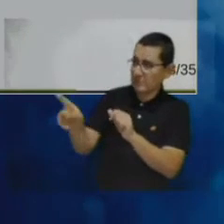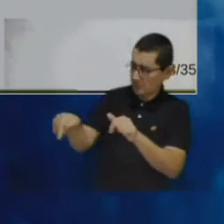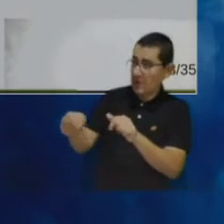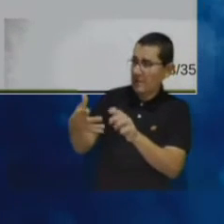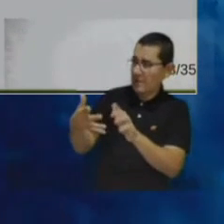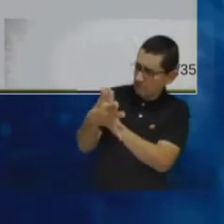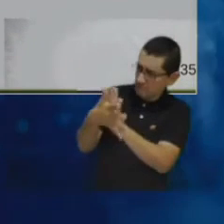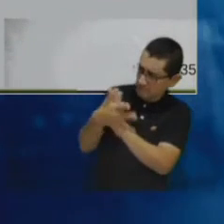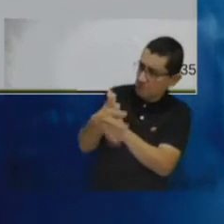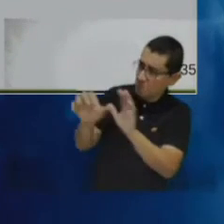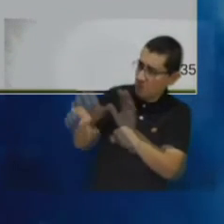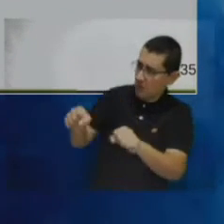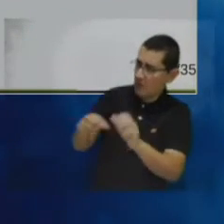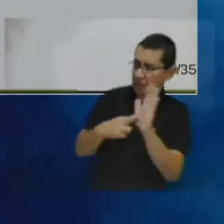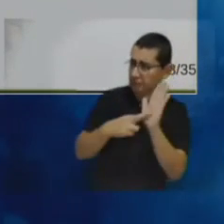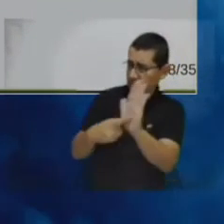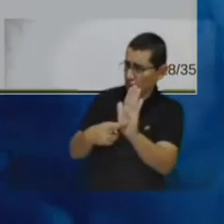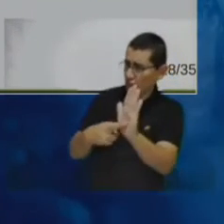tal vez no ¿verdad?